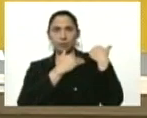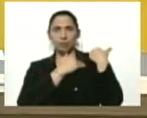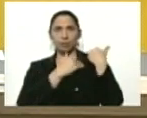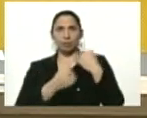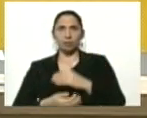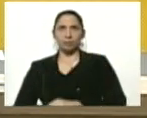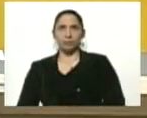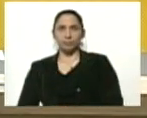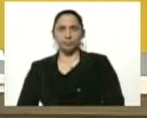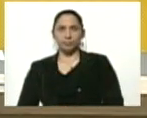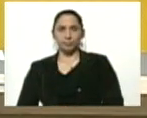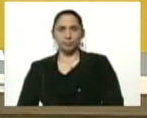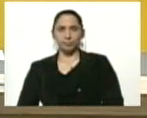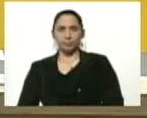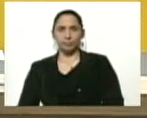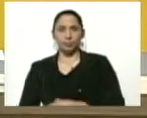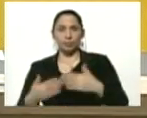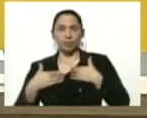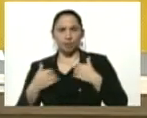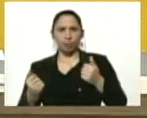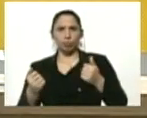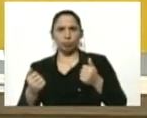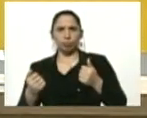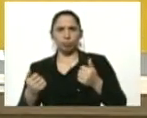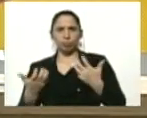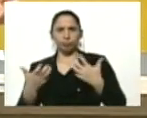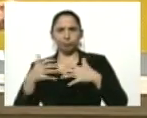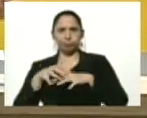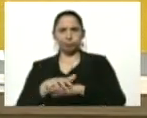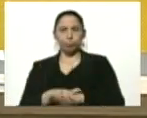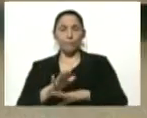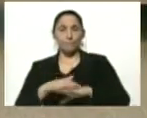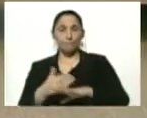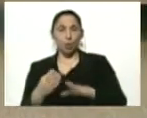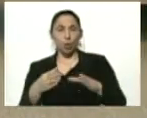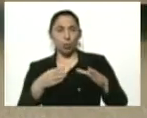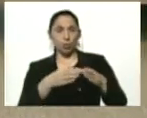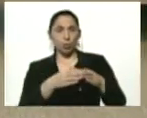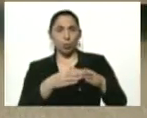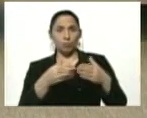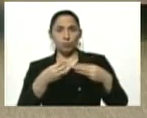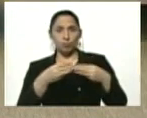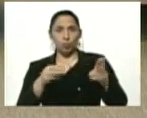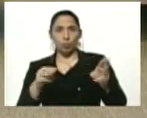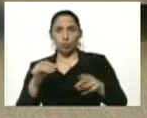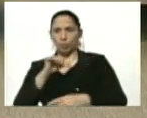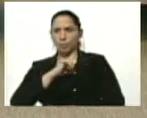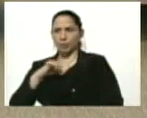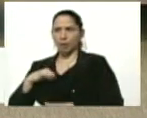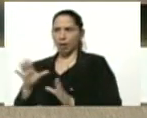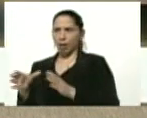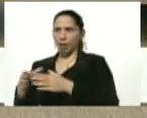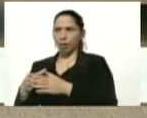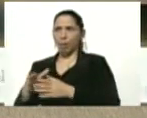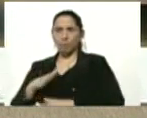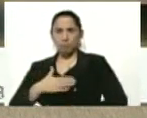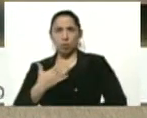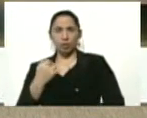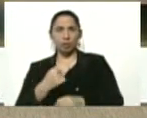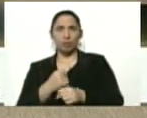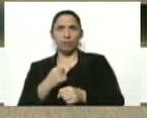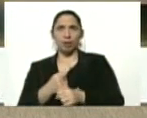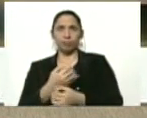que la salud nos unió porque el sector público, el sector privado, bueno, han podido trabajar